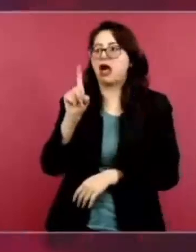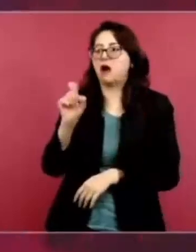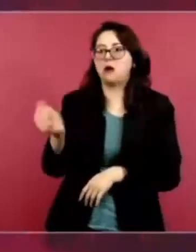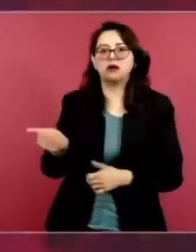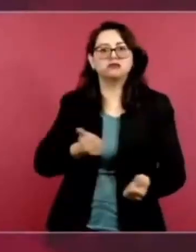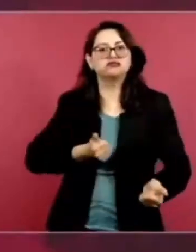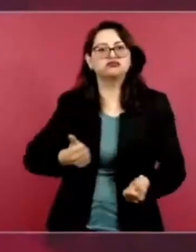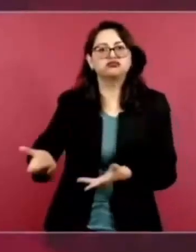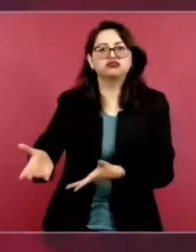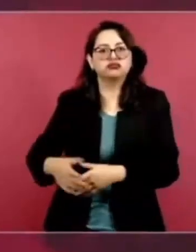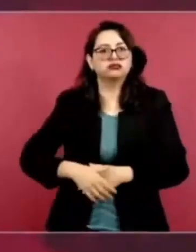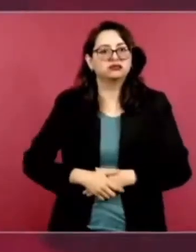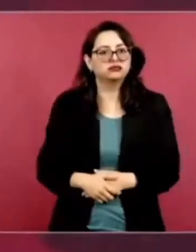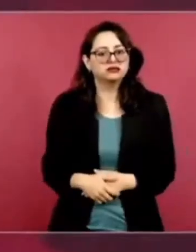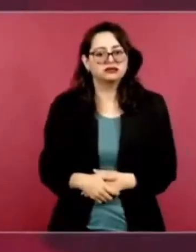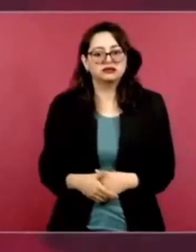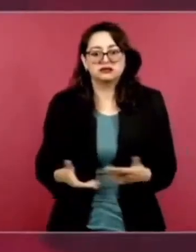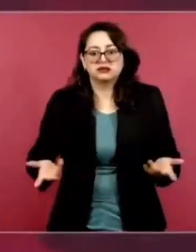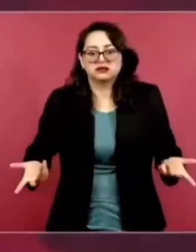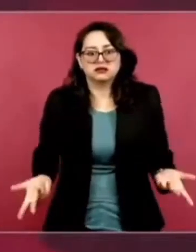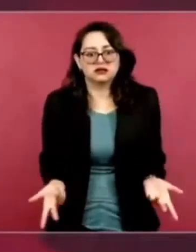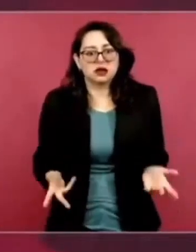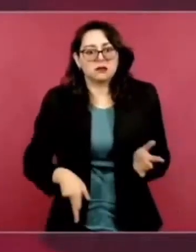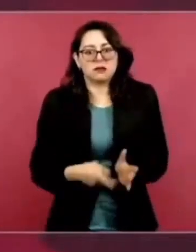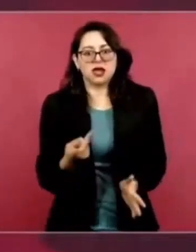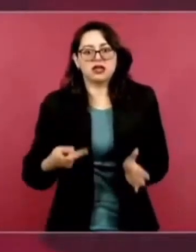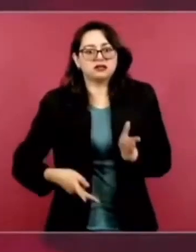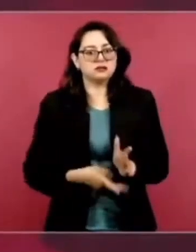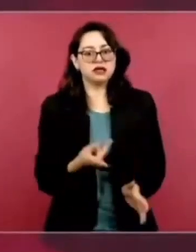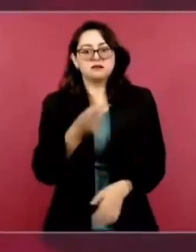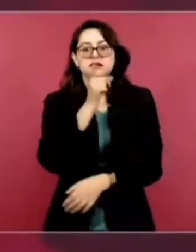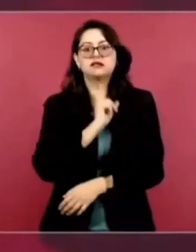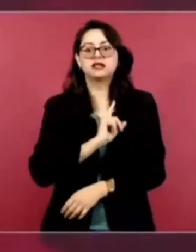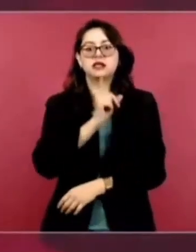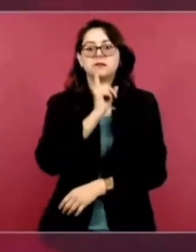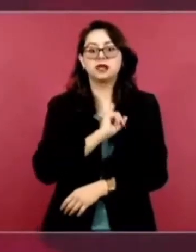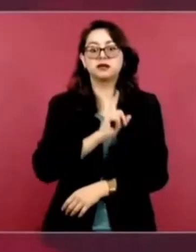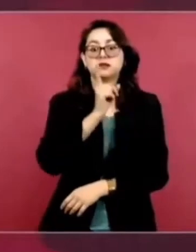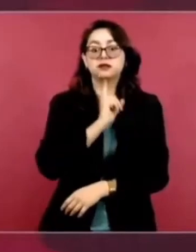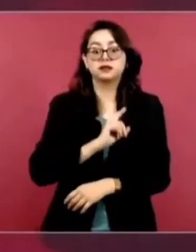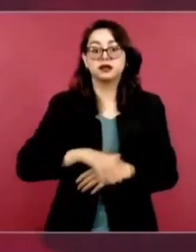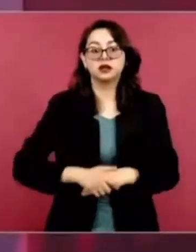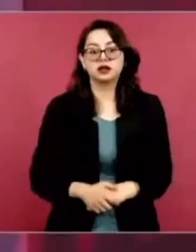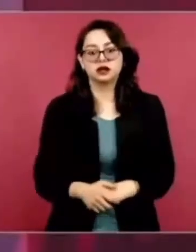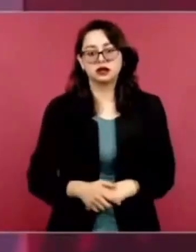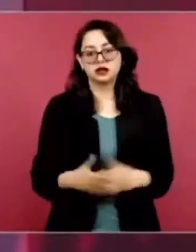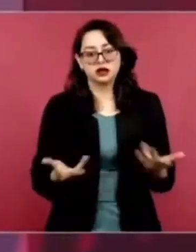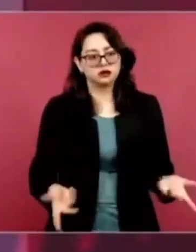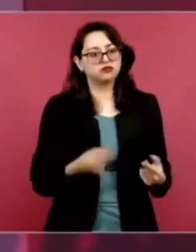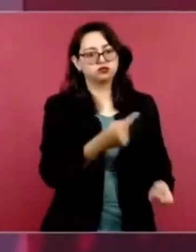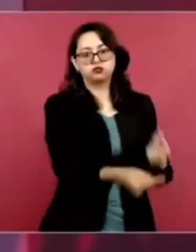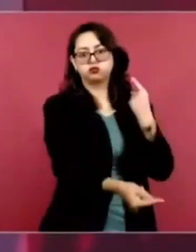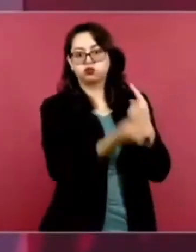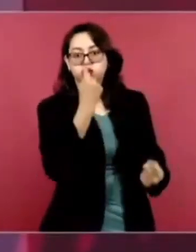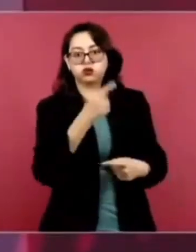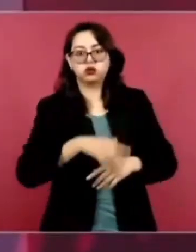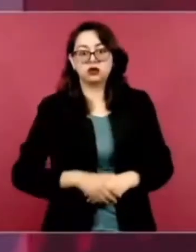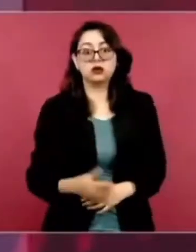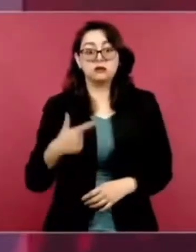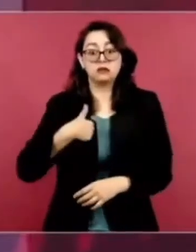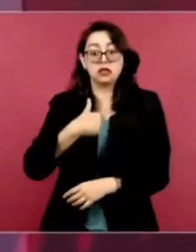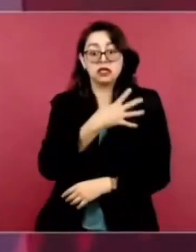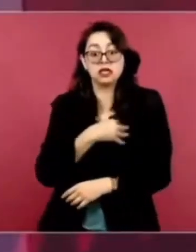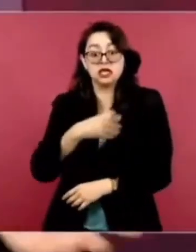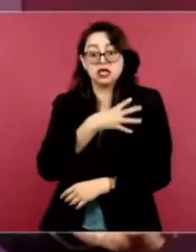Hace tiempo que están, dale, dale, dale, que Jesús Ernesto estudia en Inglaterra. Pues no,